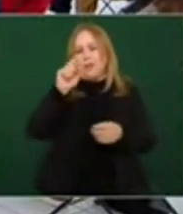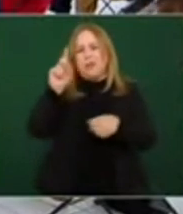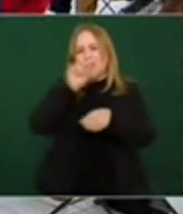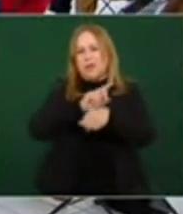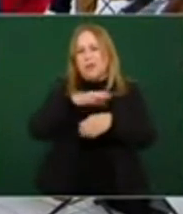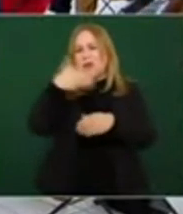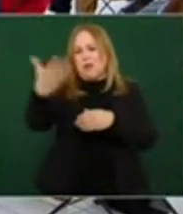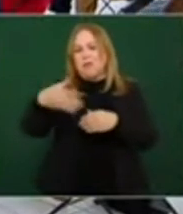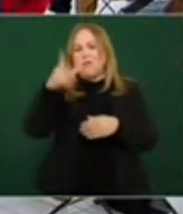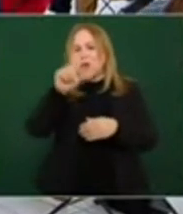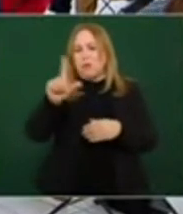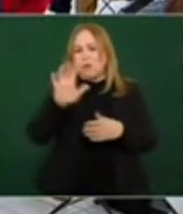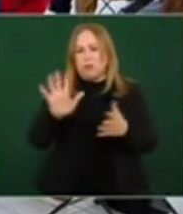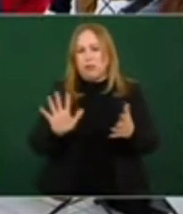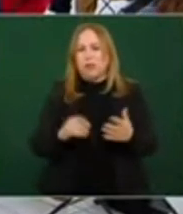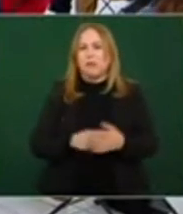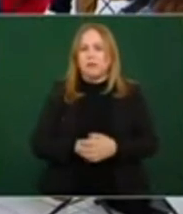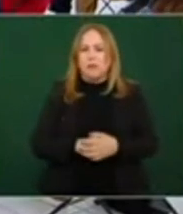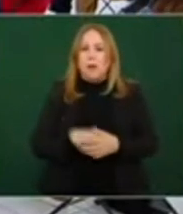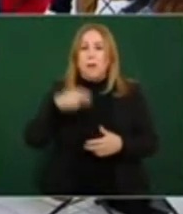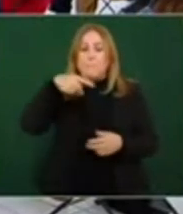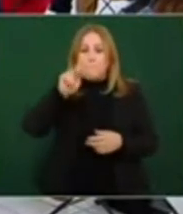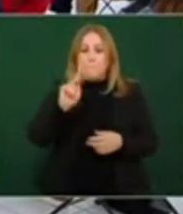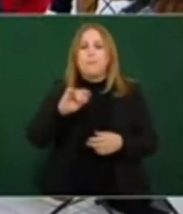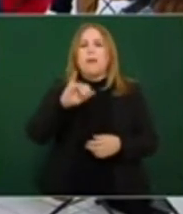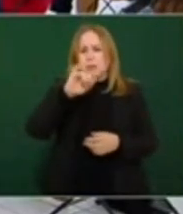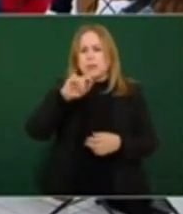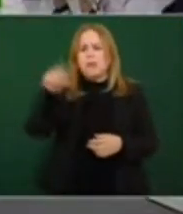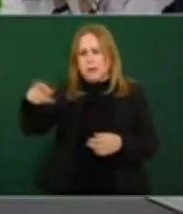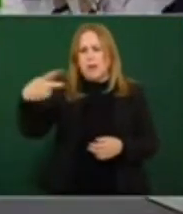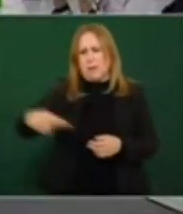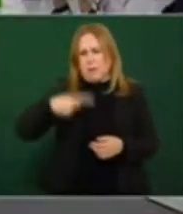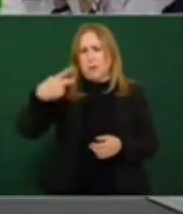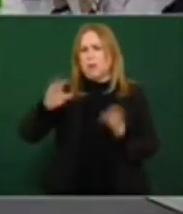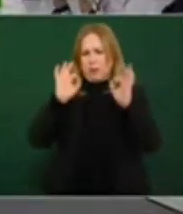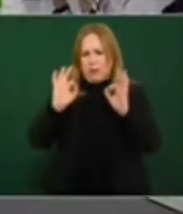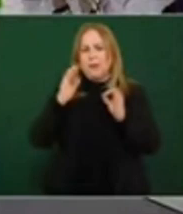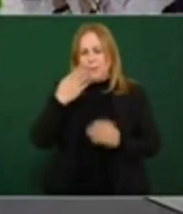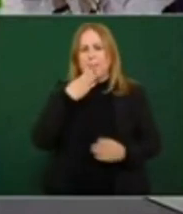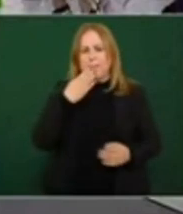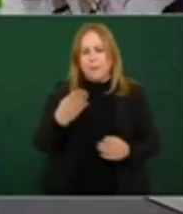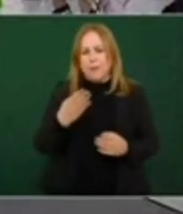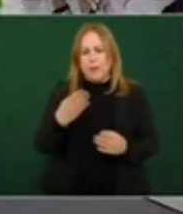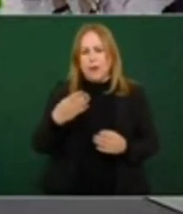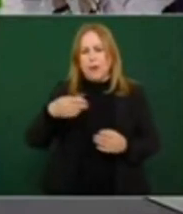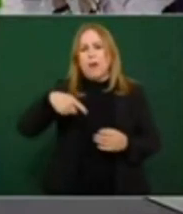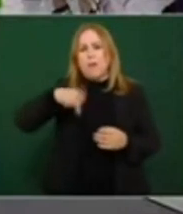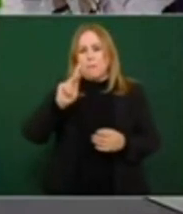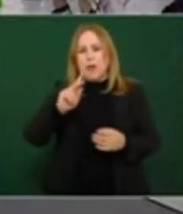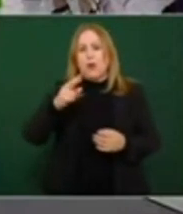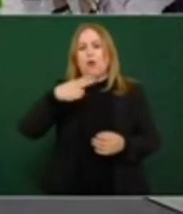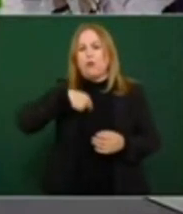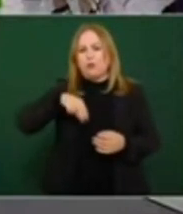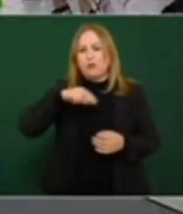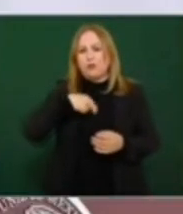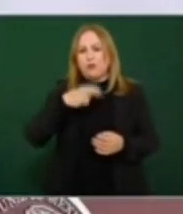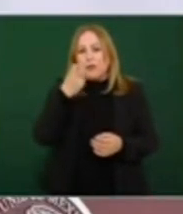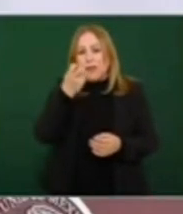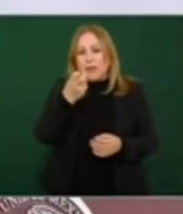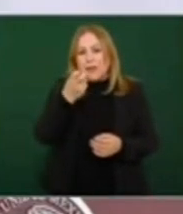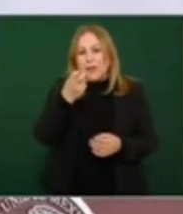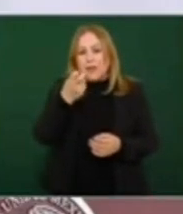Pero de todas maneras, o sea, es muy bueno lo que planteas, porque es a lo que nos enfrentamos.